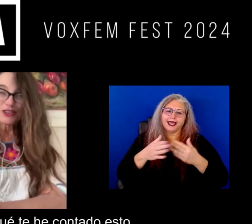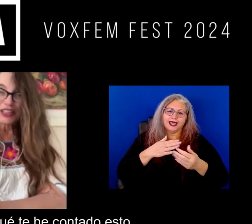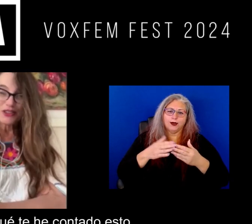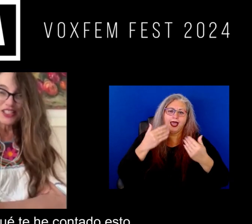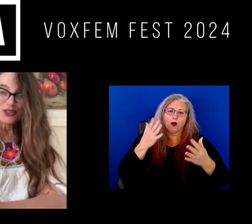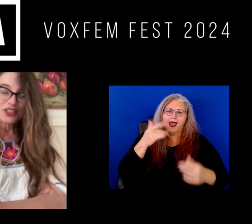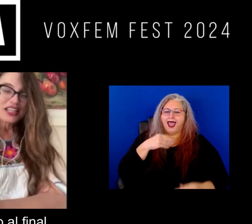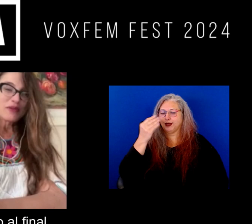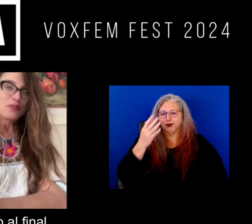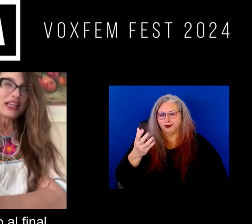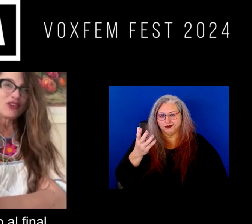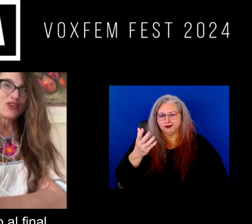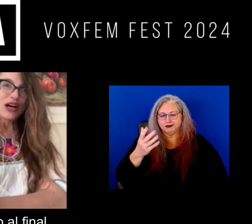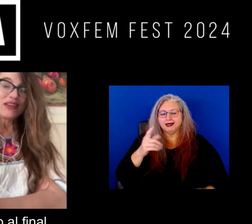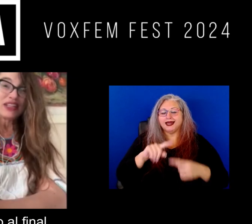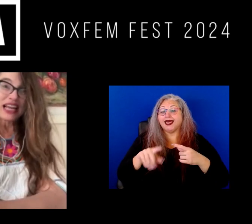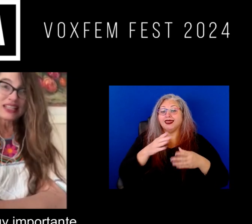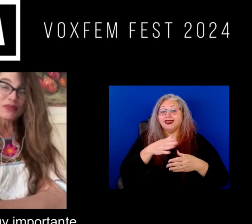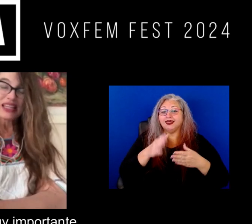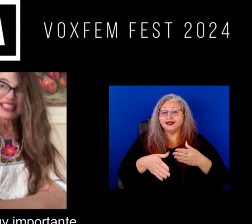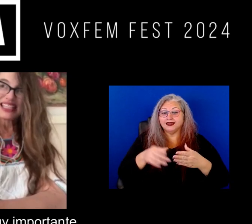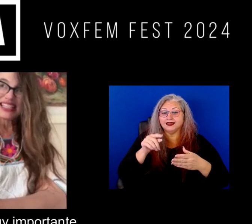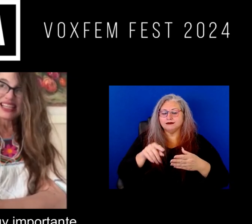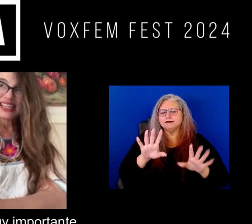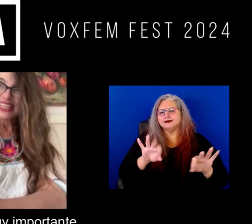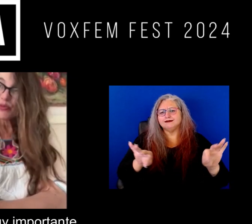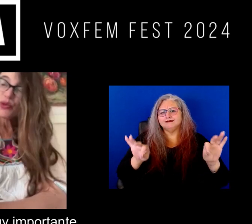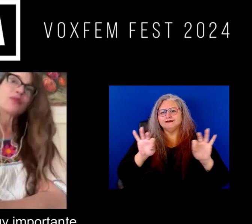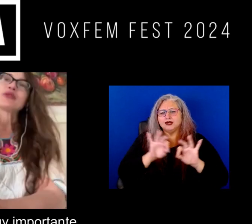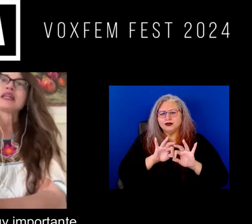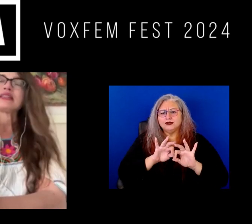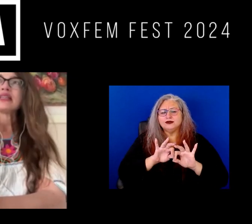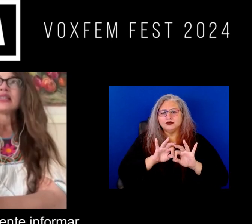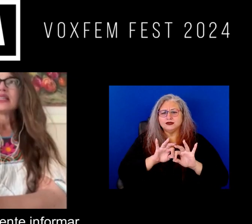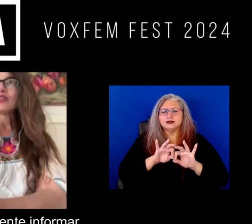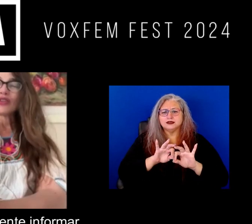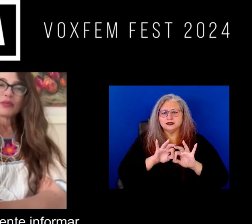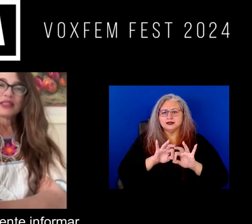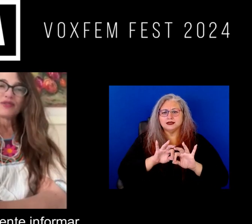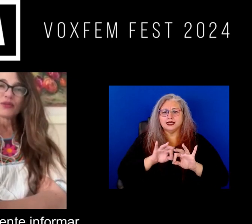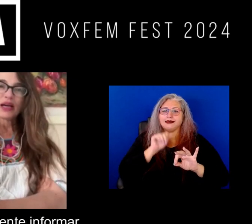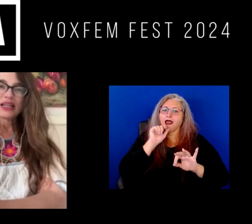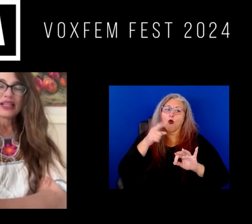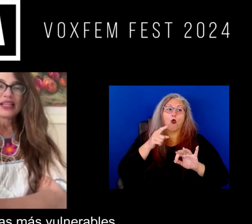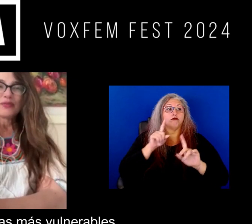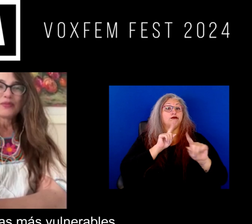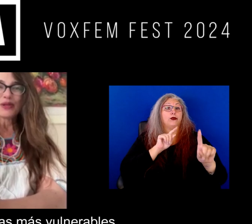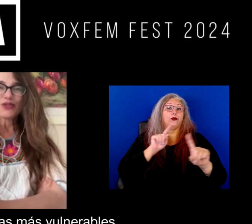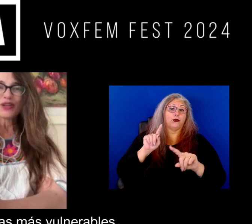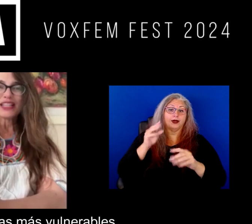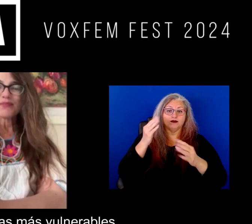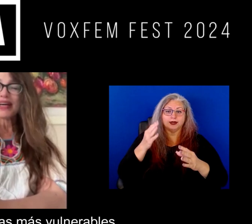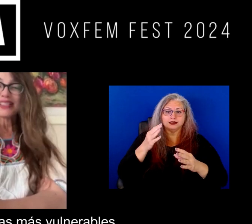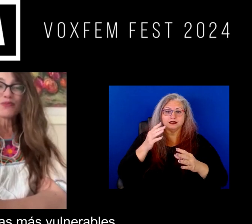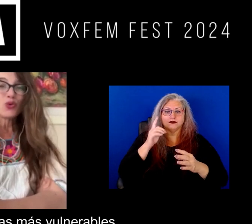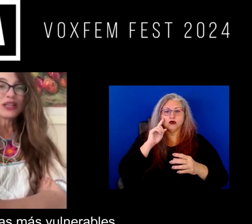sé por qué te he contado esto pero al final es muy importante no solamente informar para